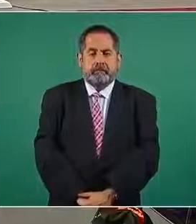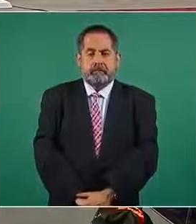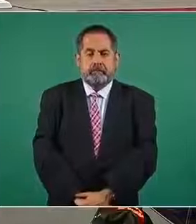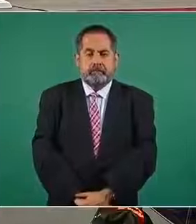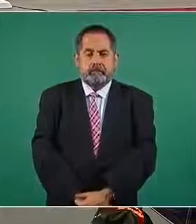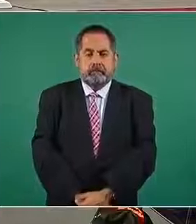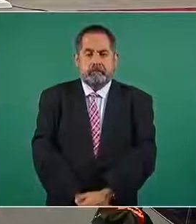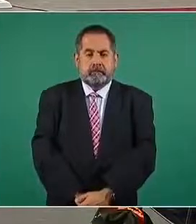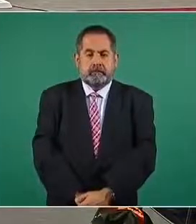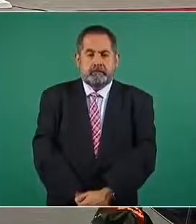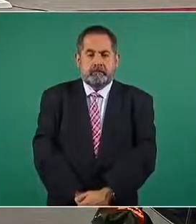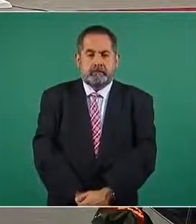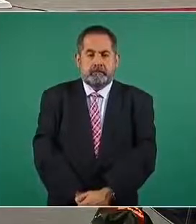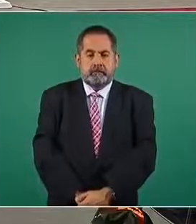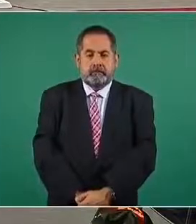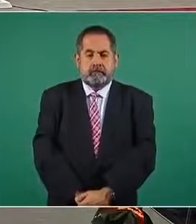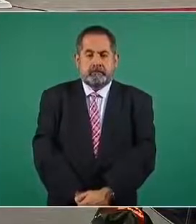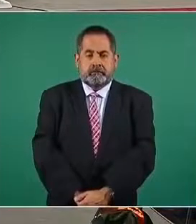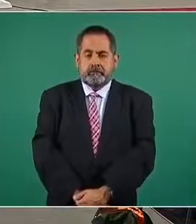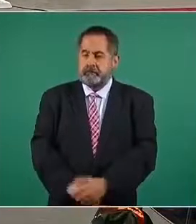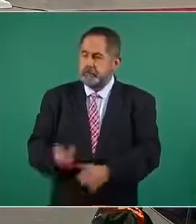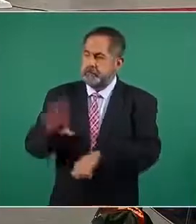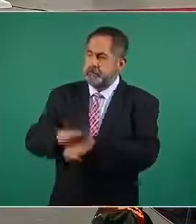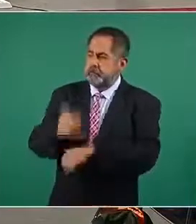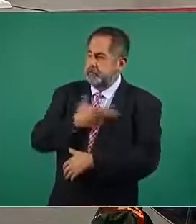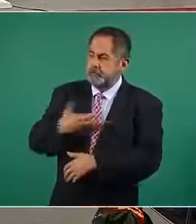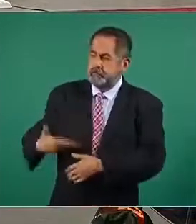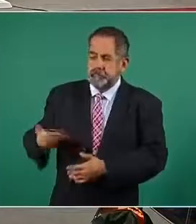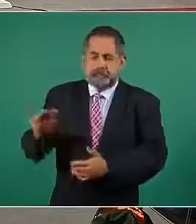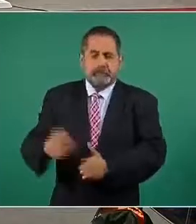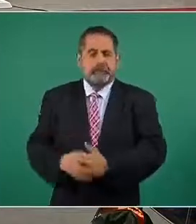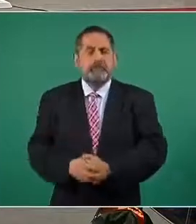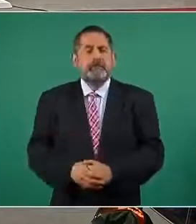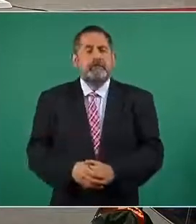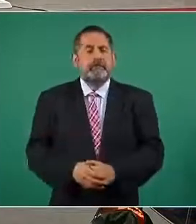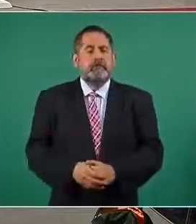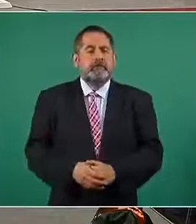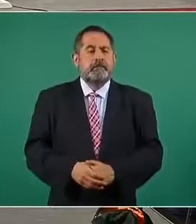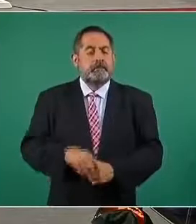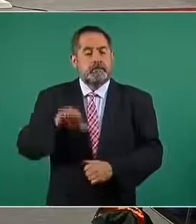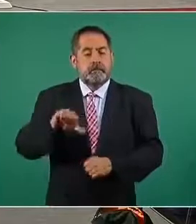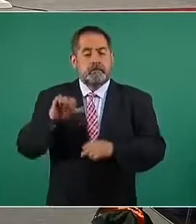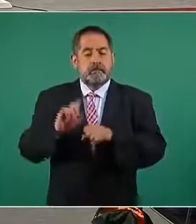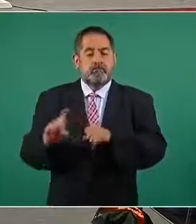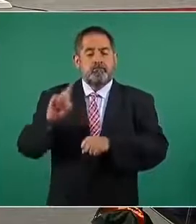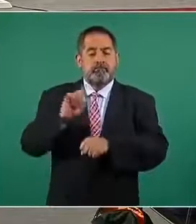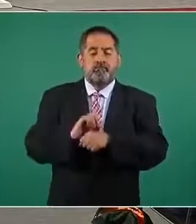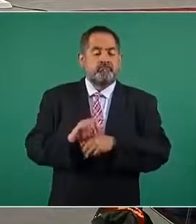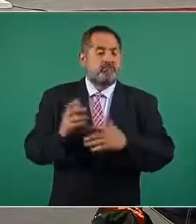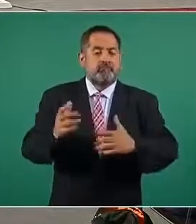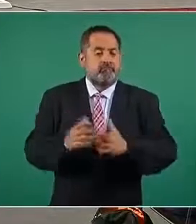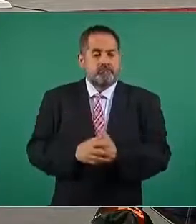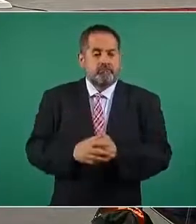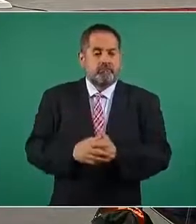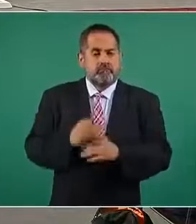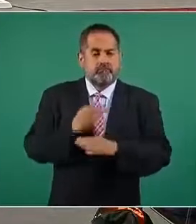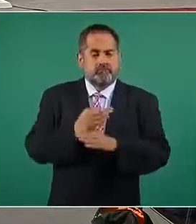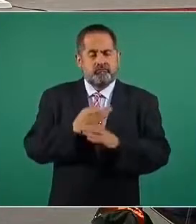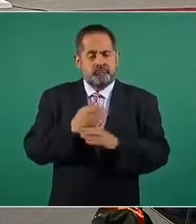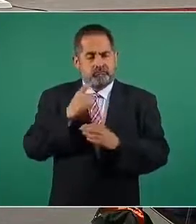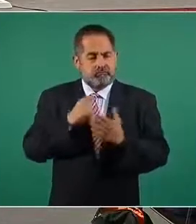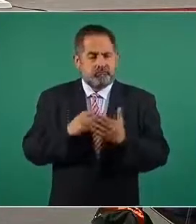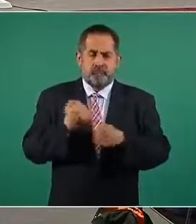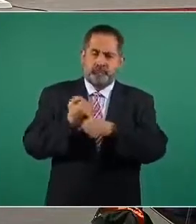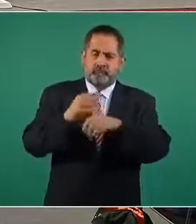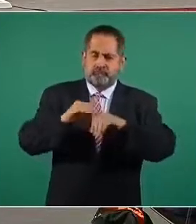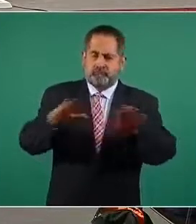Gracias. Con su permiso, señor presidente. El día de hoy estamos presentando